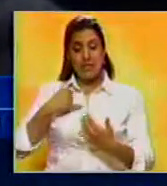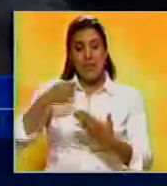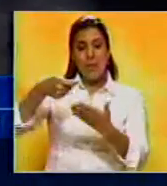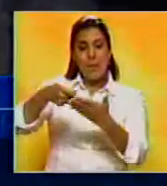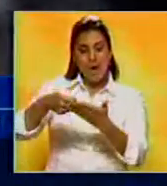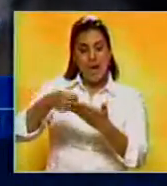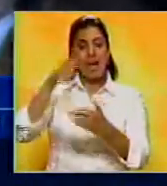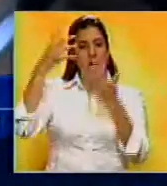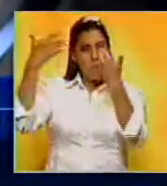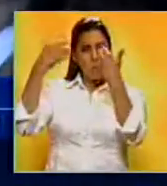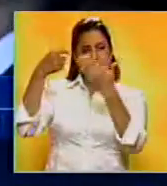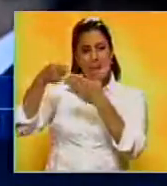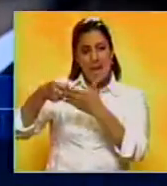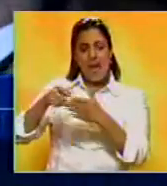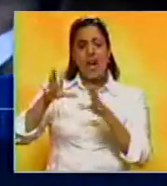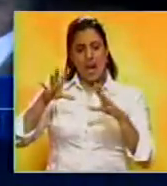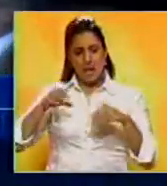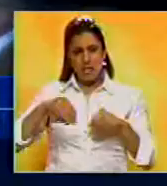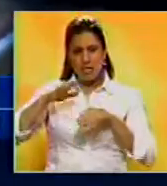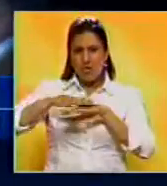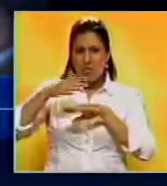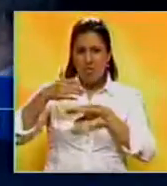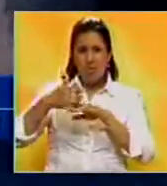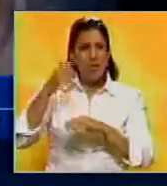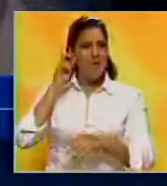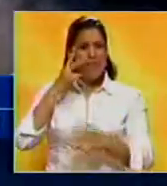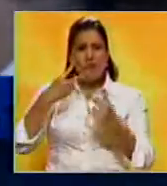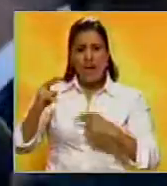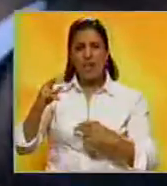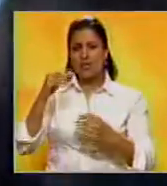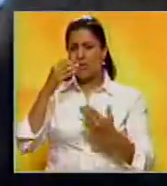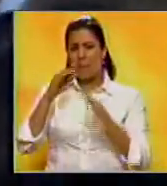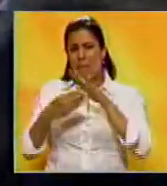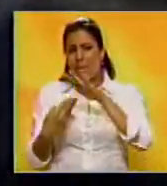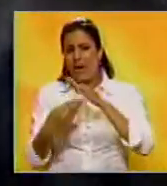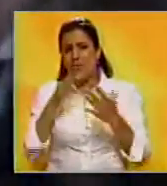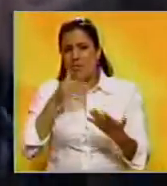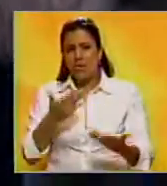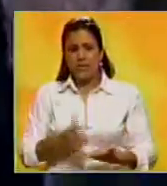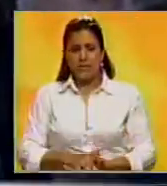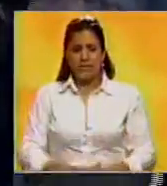pagó a su asesor y resaltó que las acusaciones son falsas y sin fundamento.